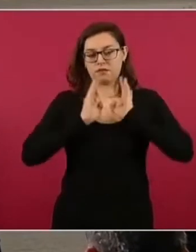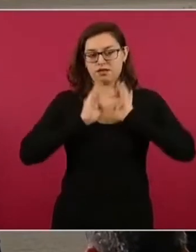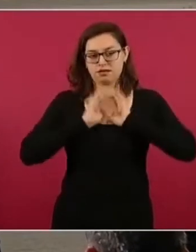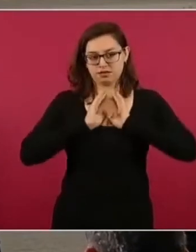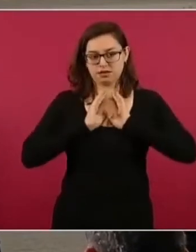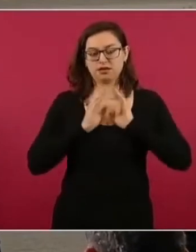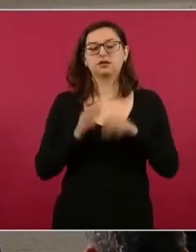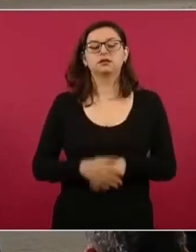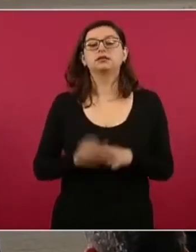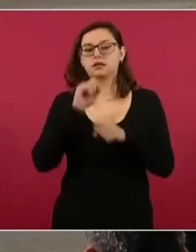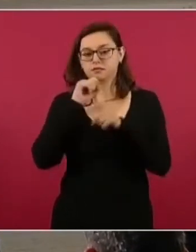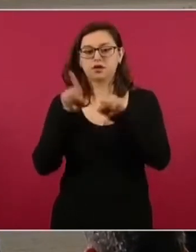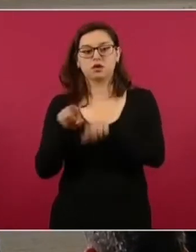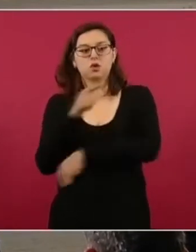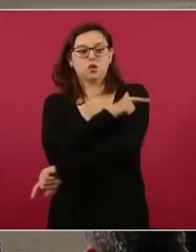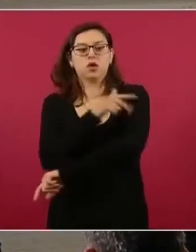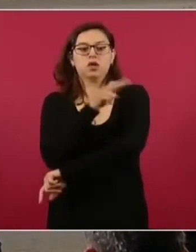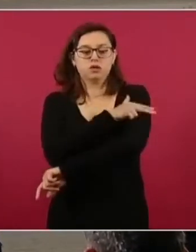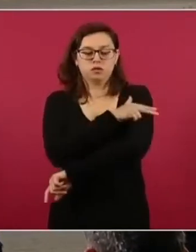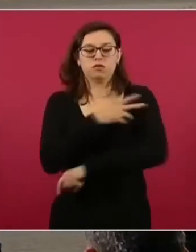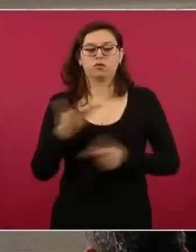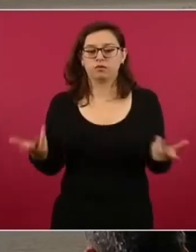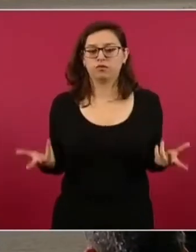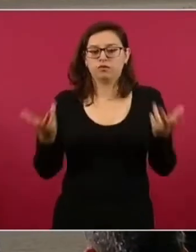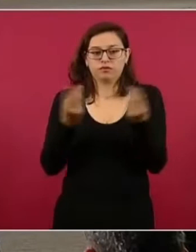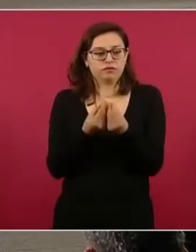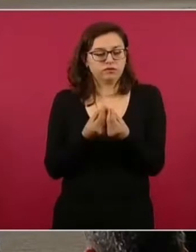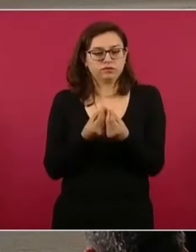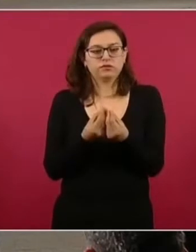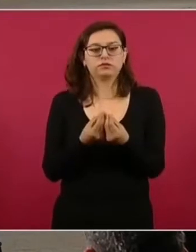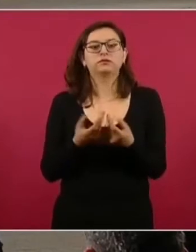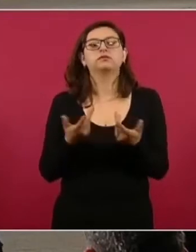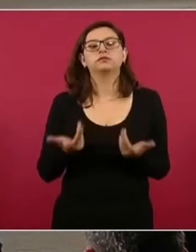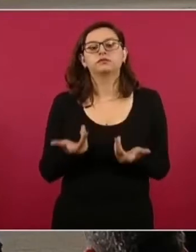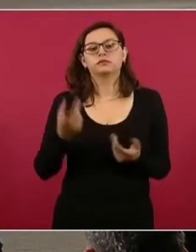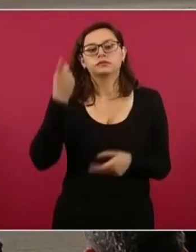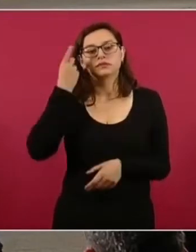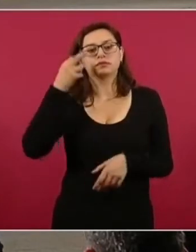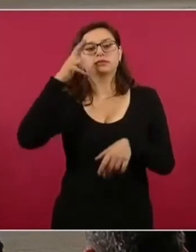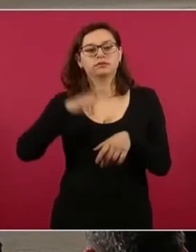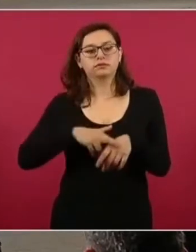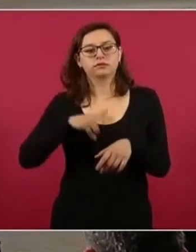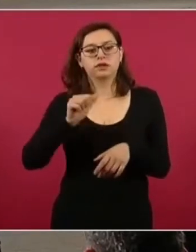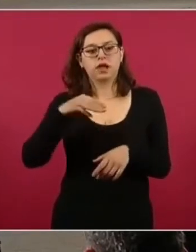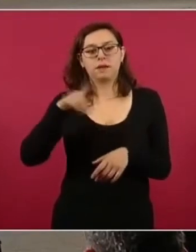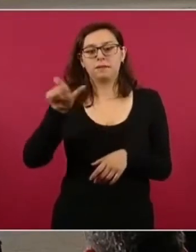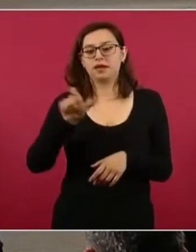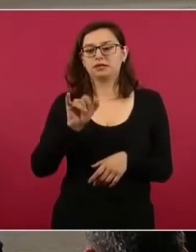Nacional, el jefe operativo del Estado Mayor Conjunto de la Defensa Nacional y la directora de Amexid.